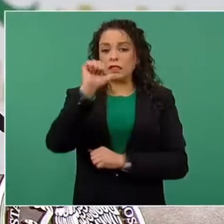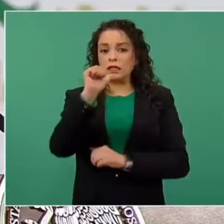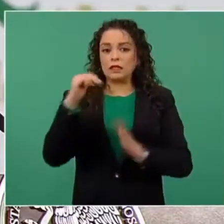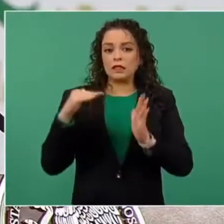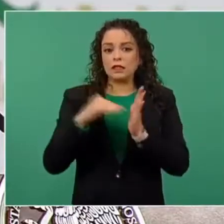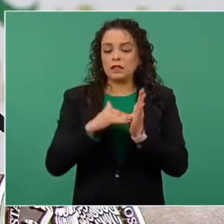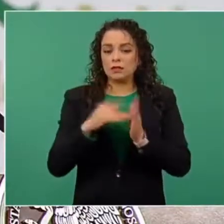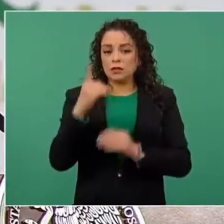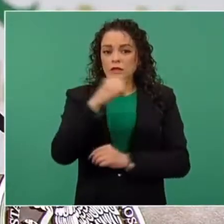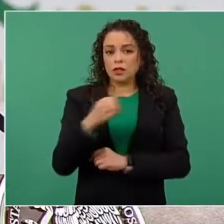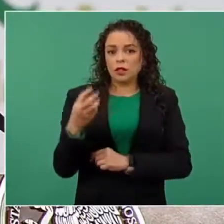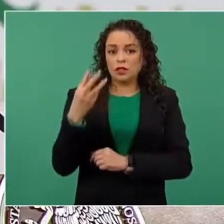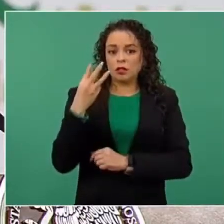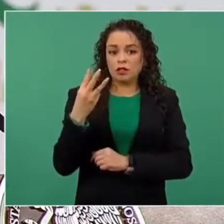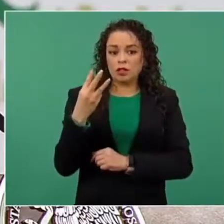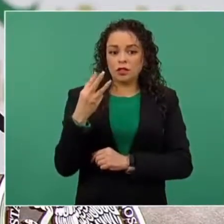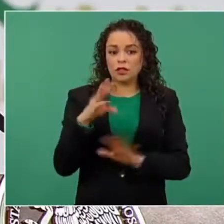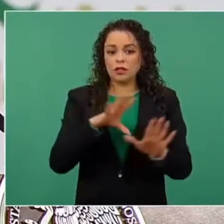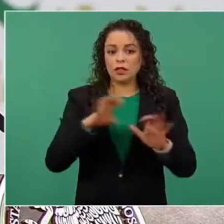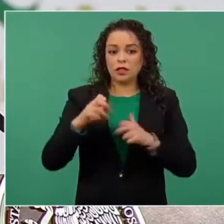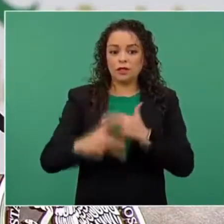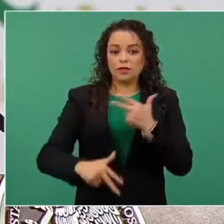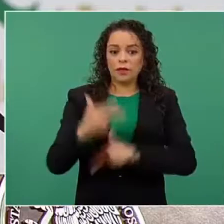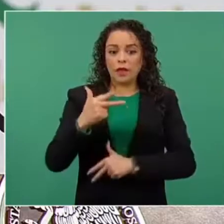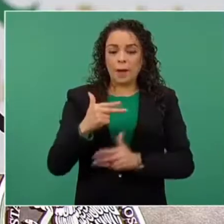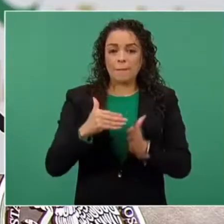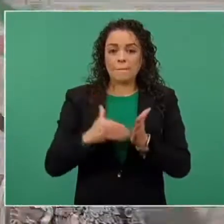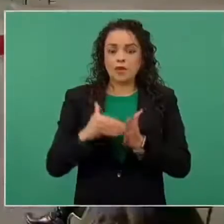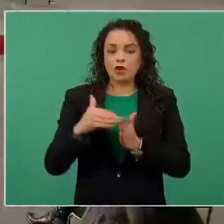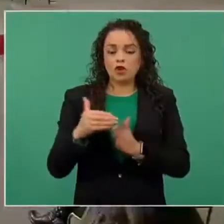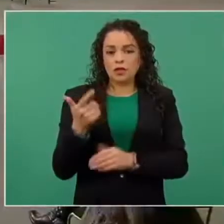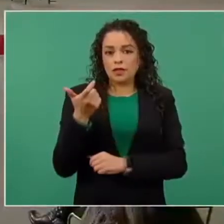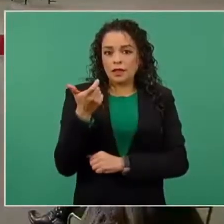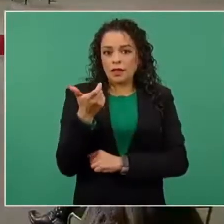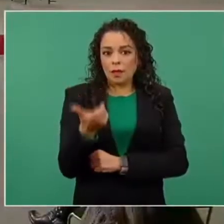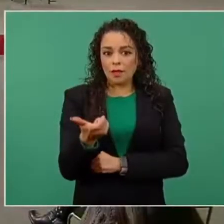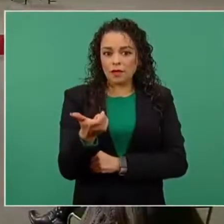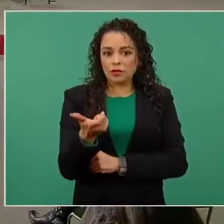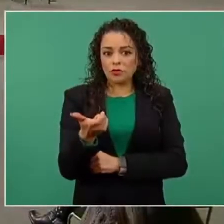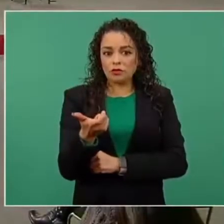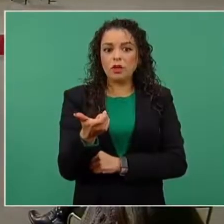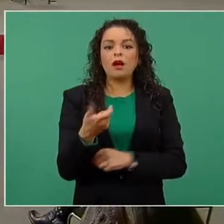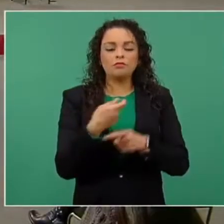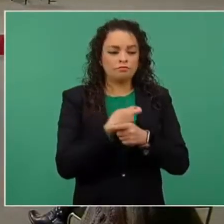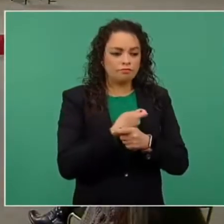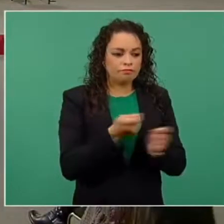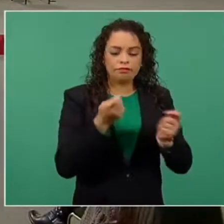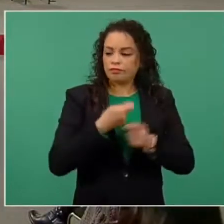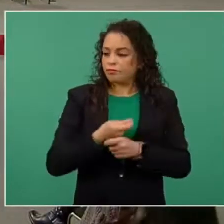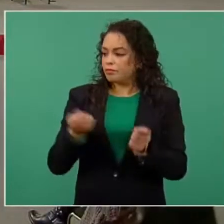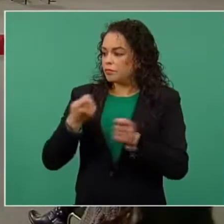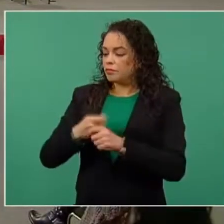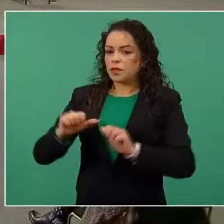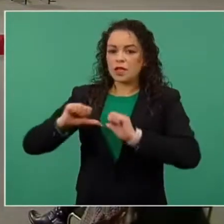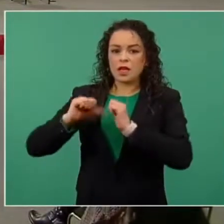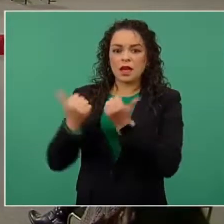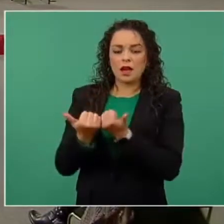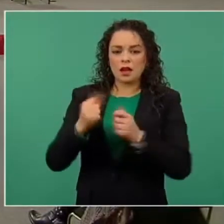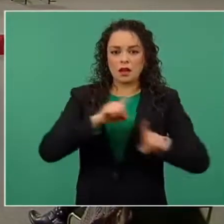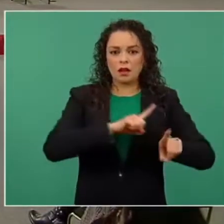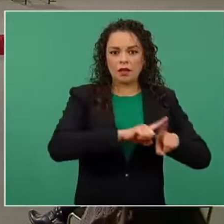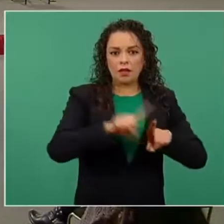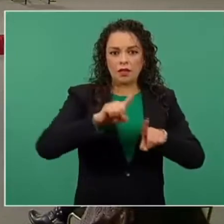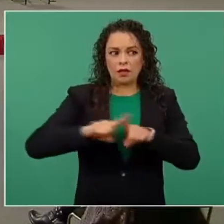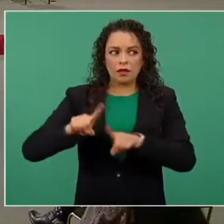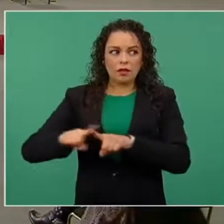103,513 millones de pesos, que se distribuyen en distintas áreas, en pleno lugar en